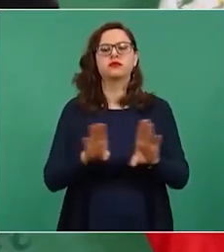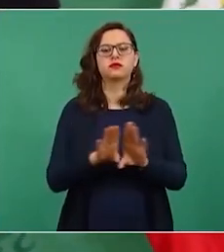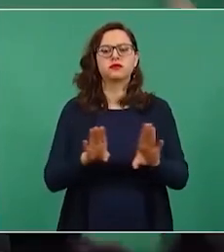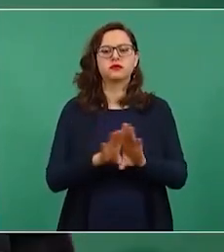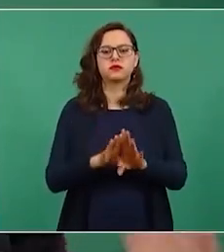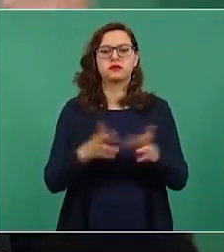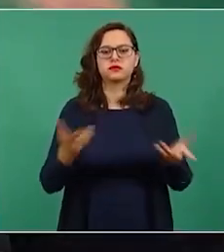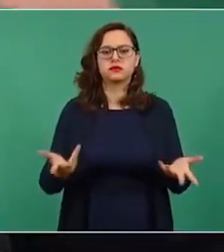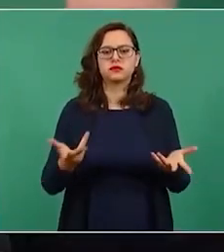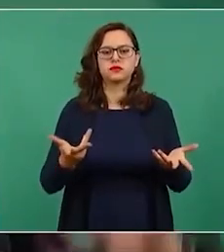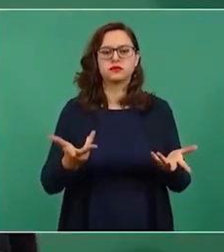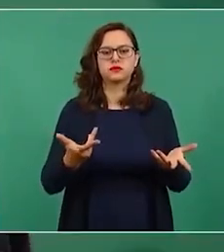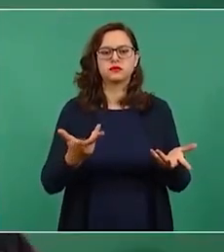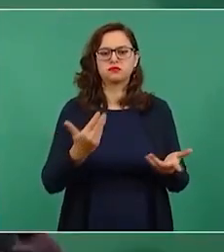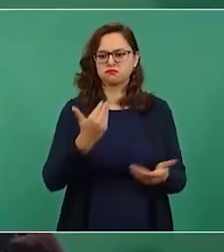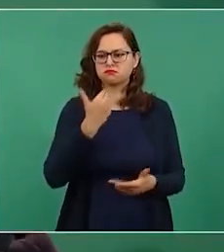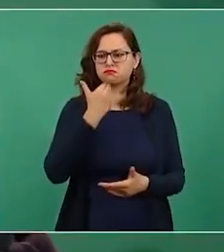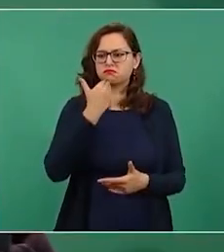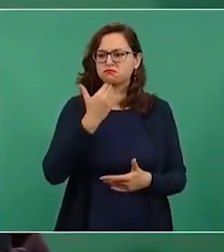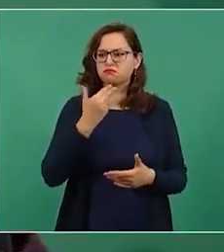esa cosa